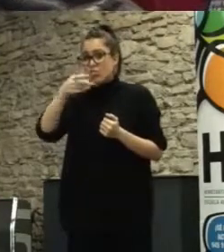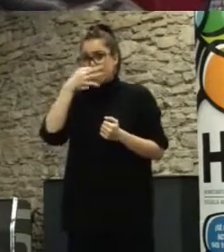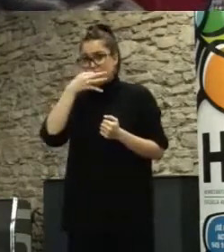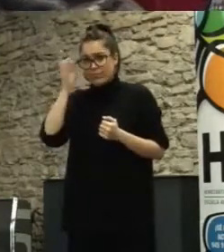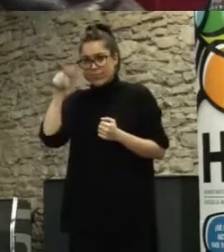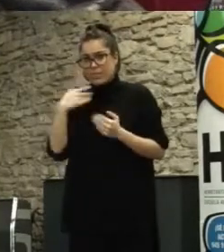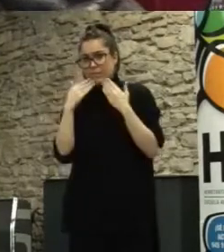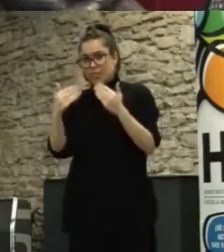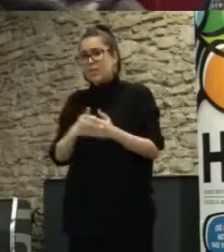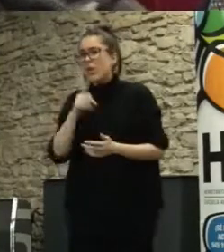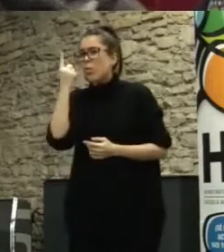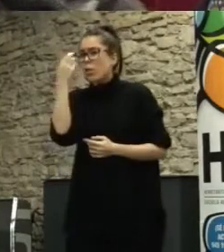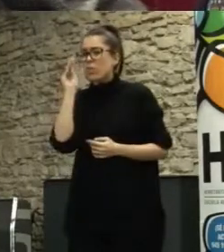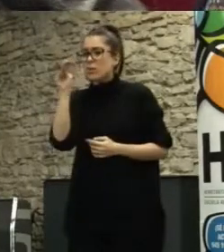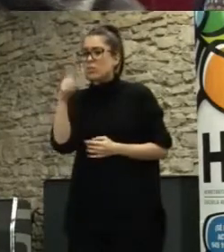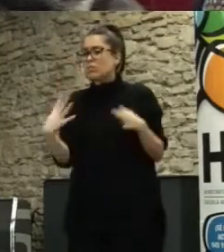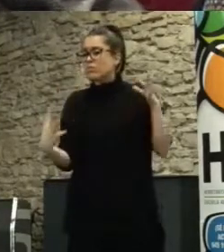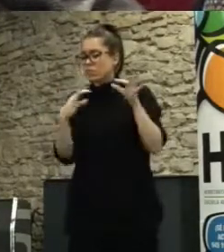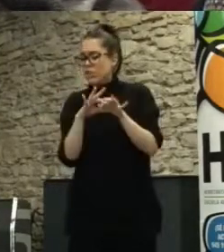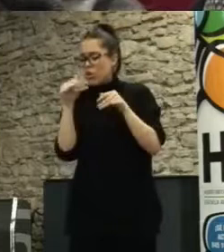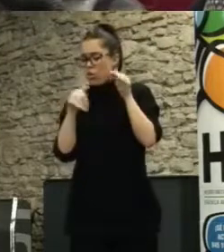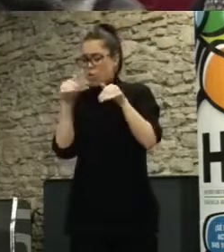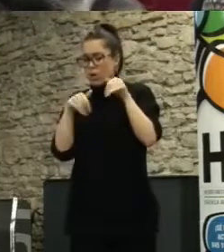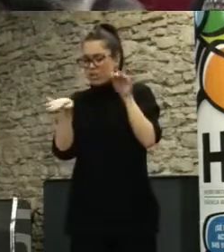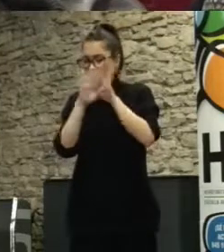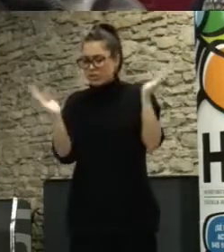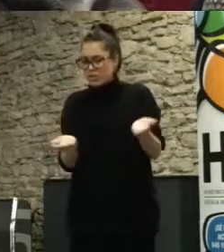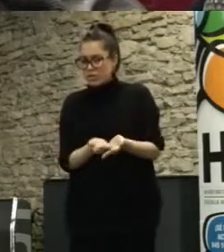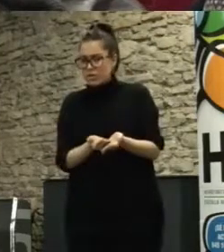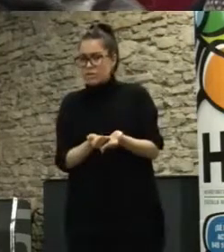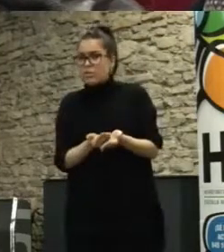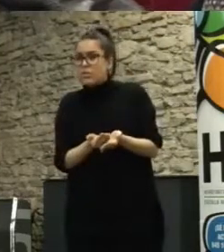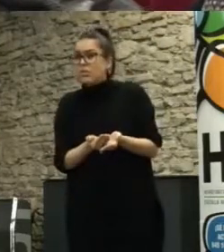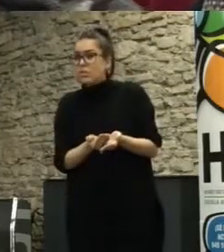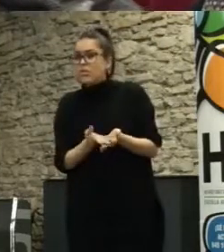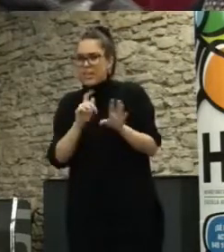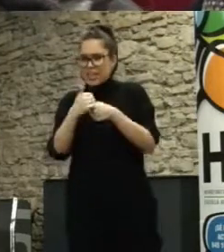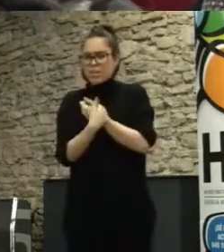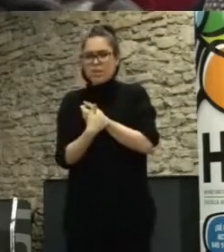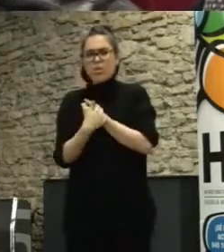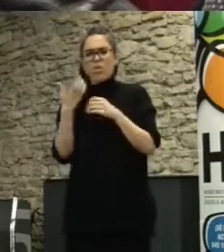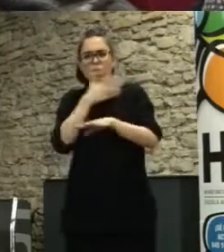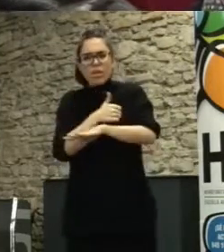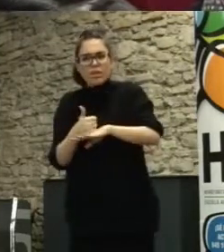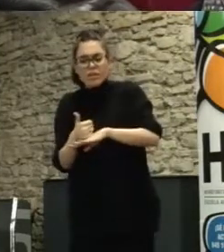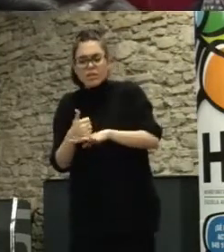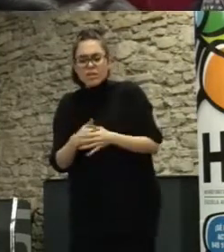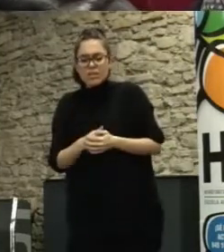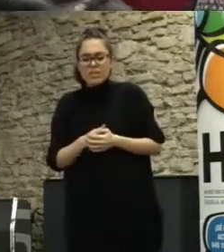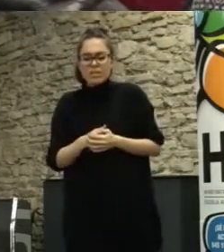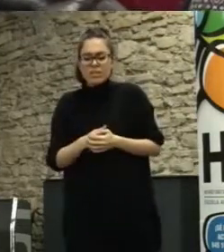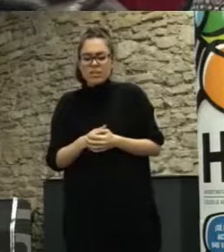con la convocatoria global de participación ciudadana quisiera saber si